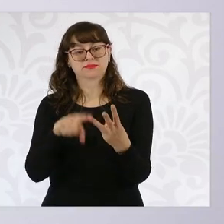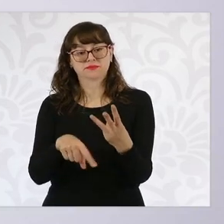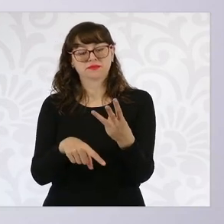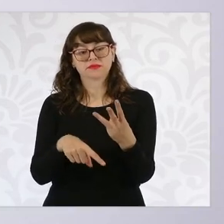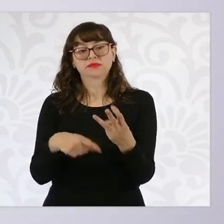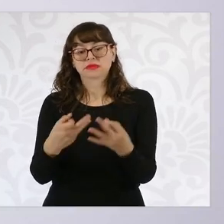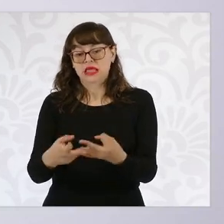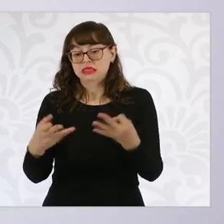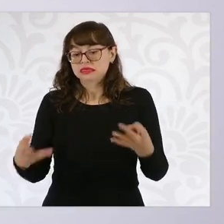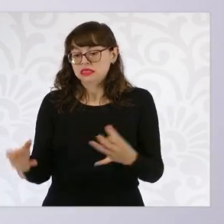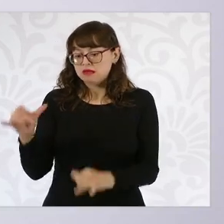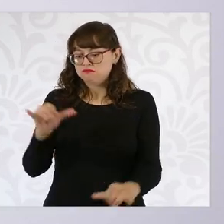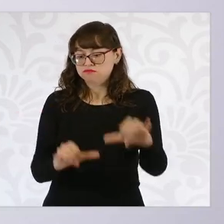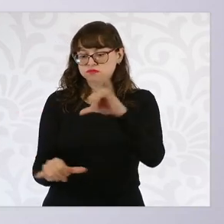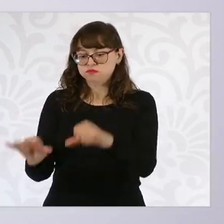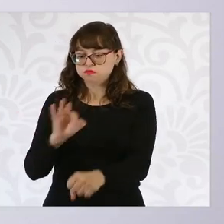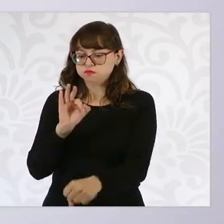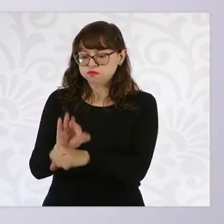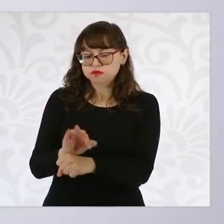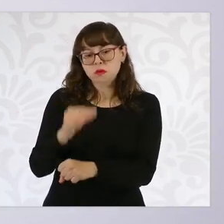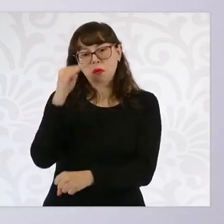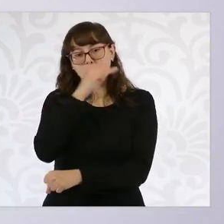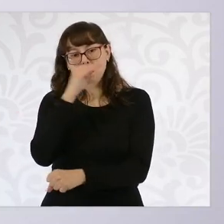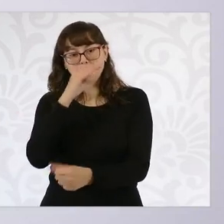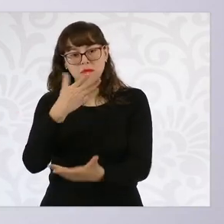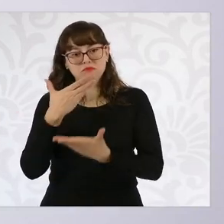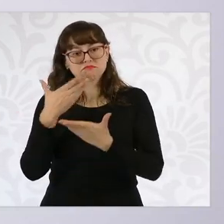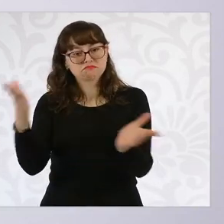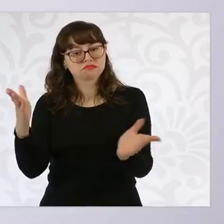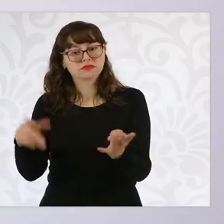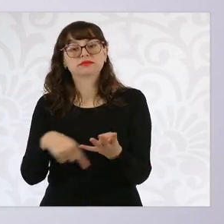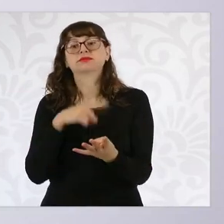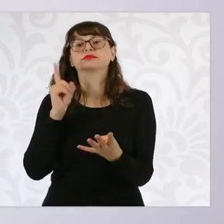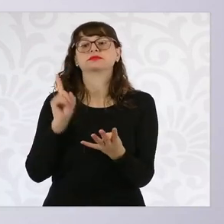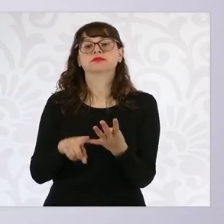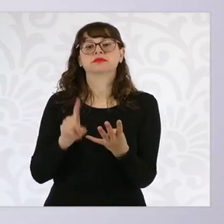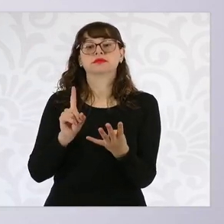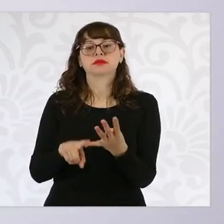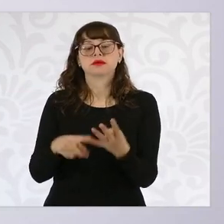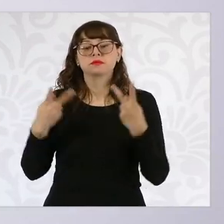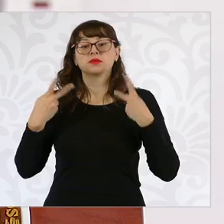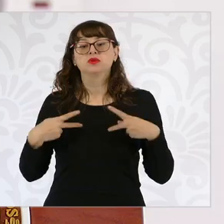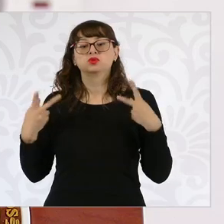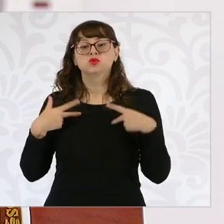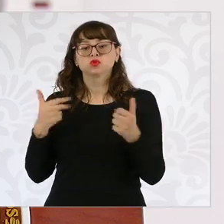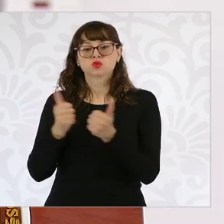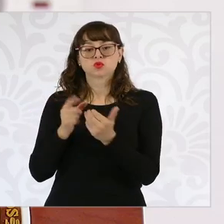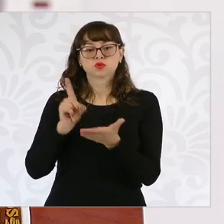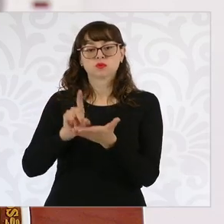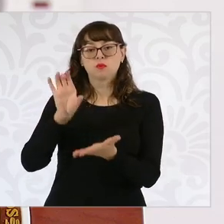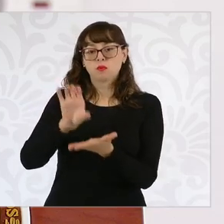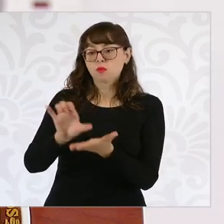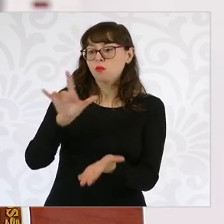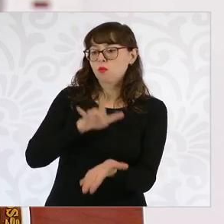fertilizantes gratuitos, el programa de apoyo a personas con discapacidad,